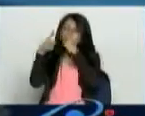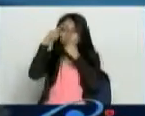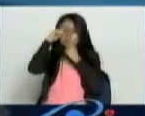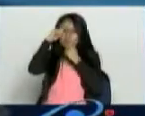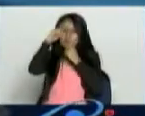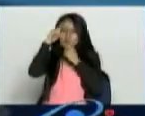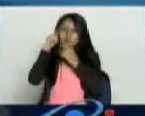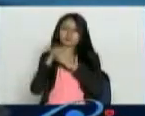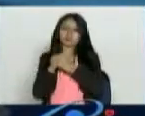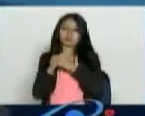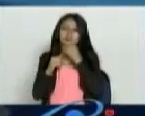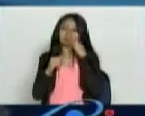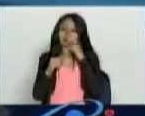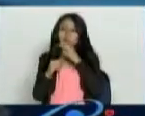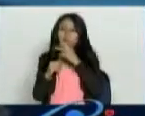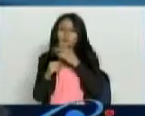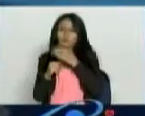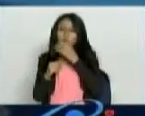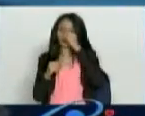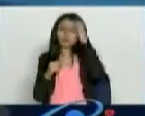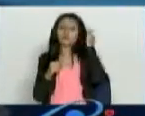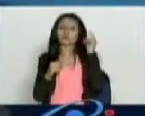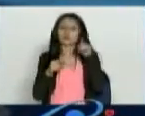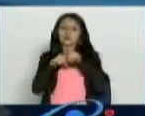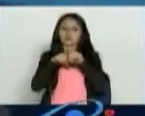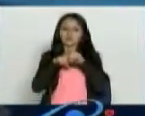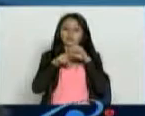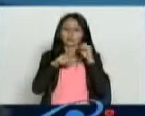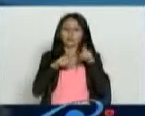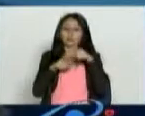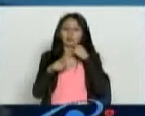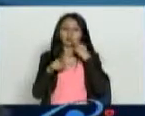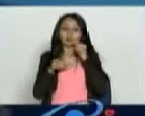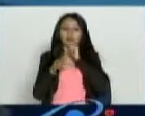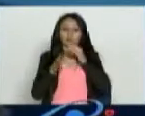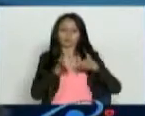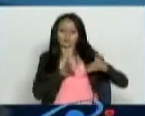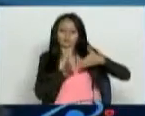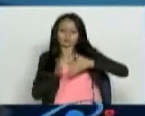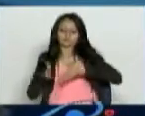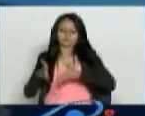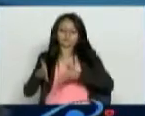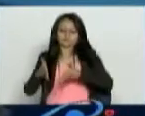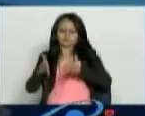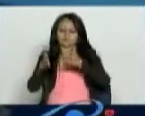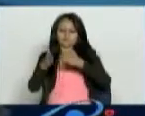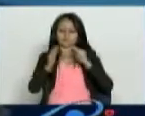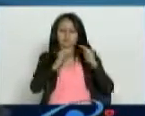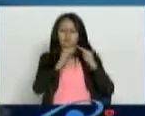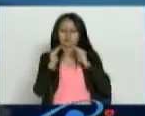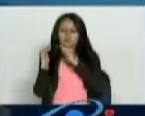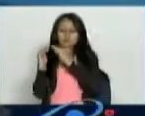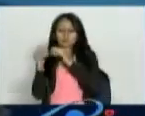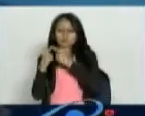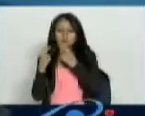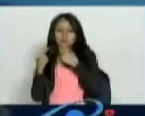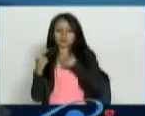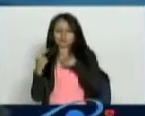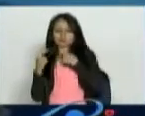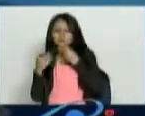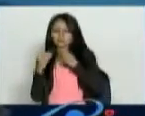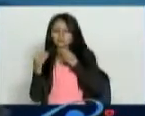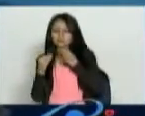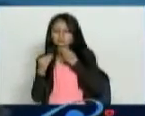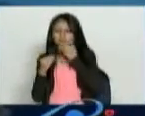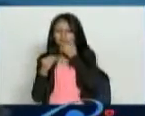muro. Mi hermano desvió el cauce del río para que pasara en medio de las casas. Pero yo voy a hacer